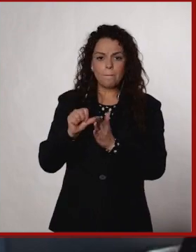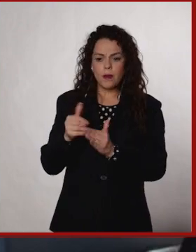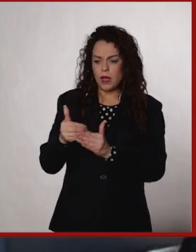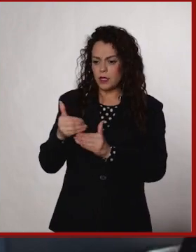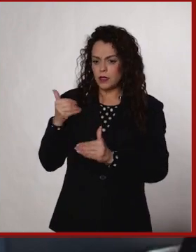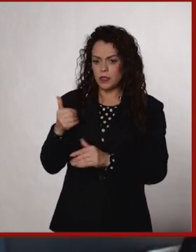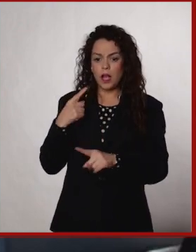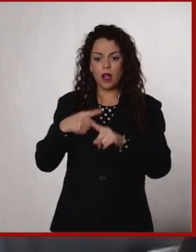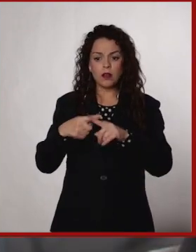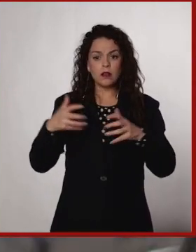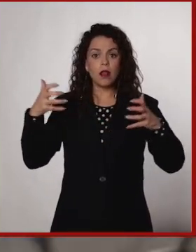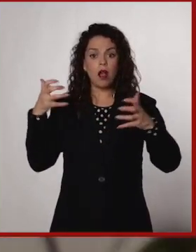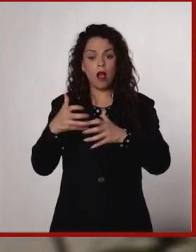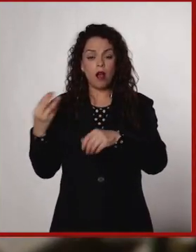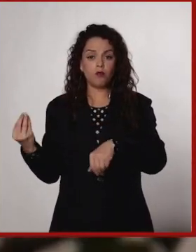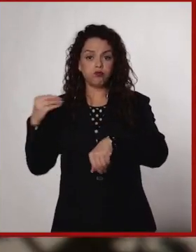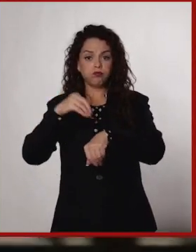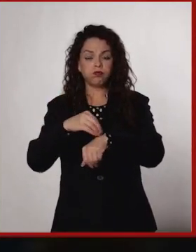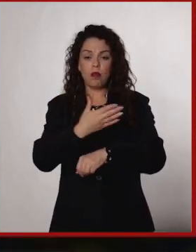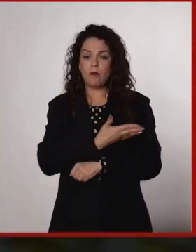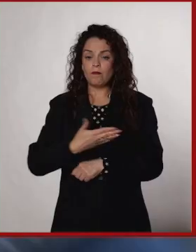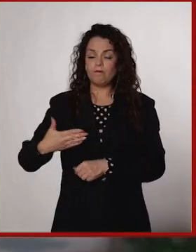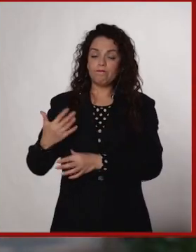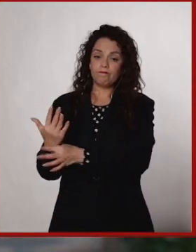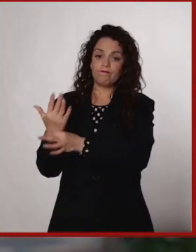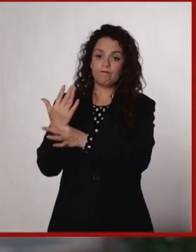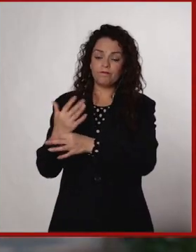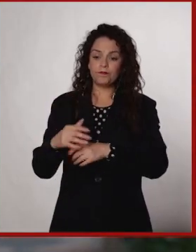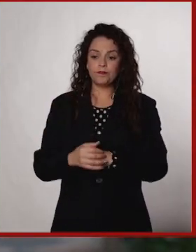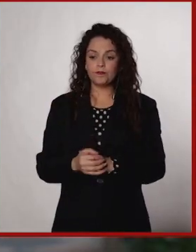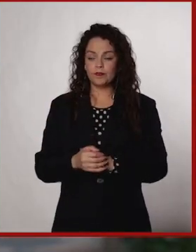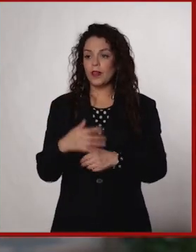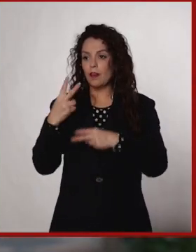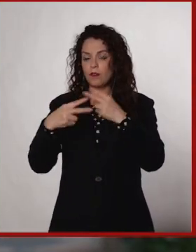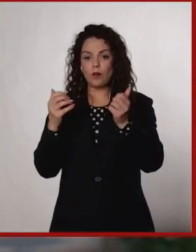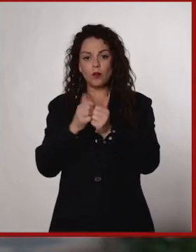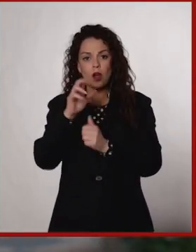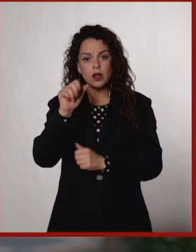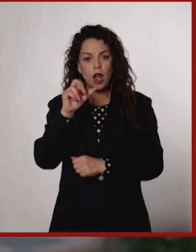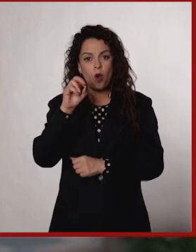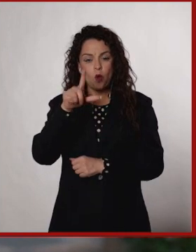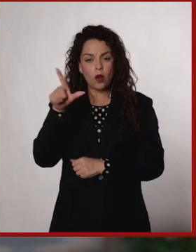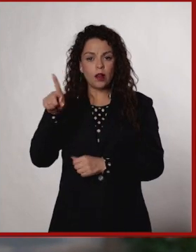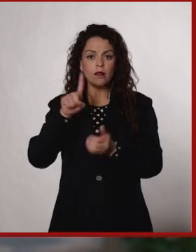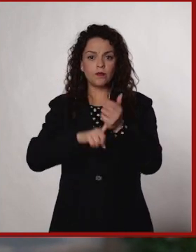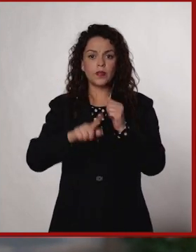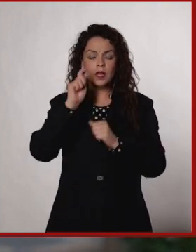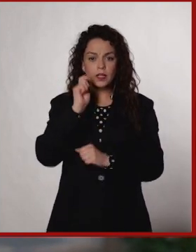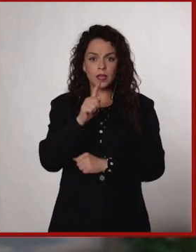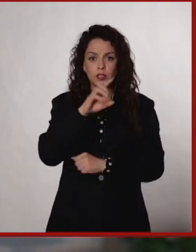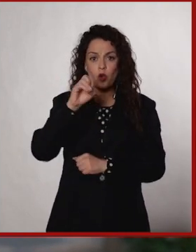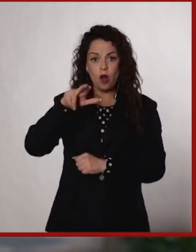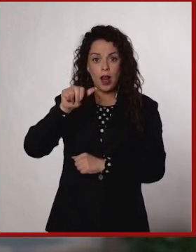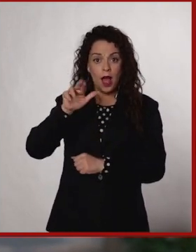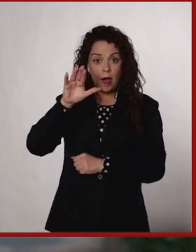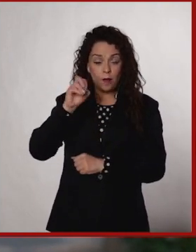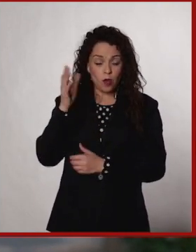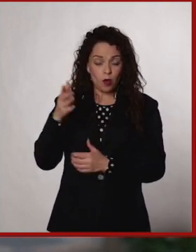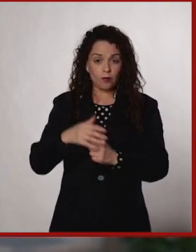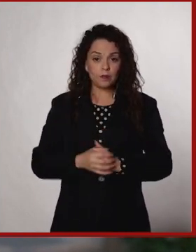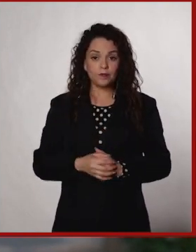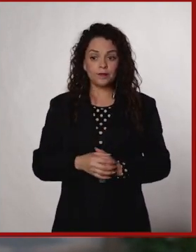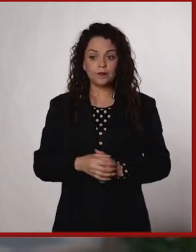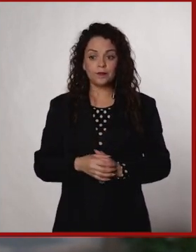unos meses antes por decreto presidencial. Vamos con Raúl Sierra Alcocer, Coordinador de Ecoinformática de la Comisión